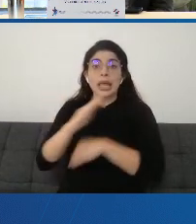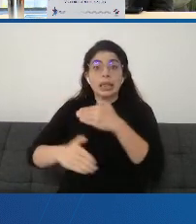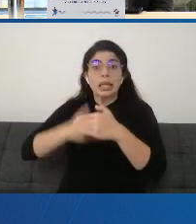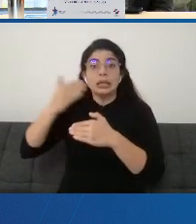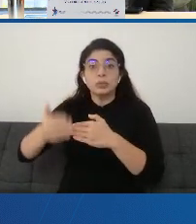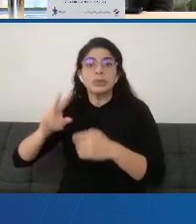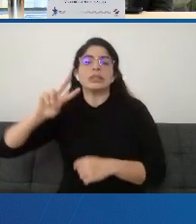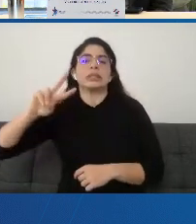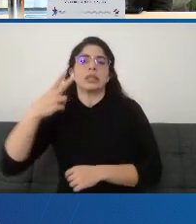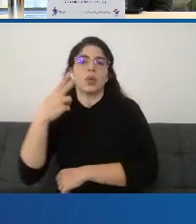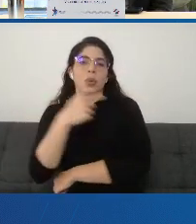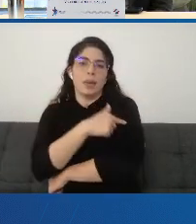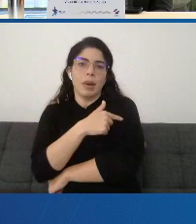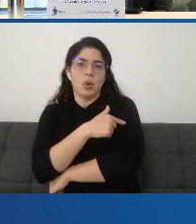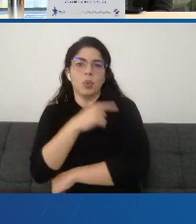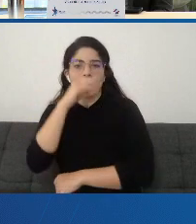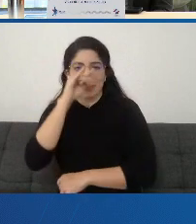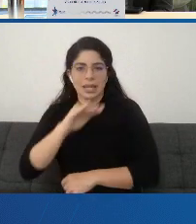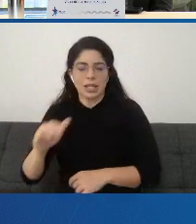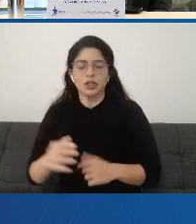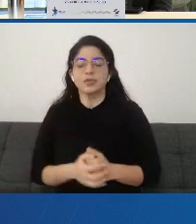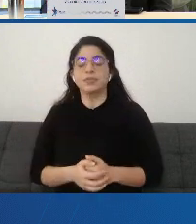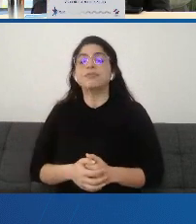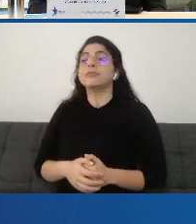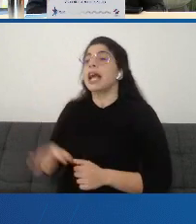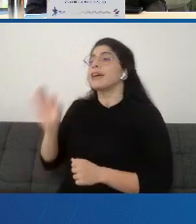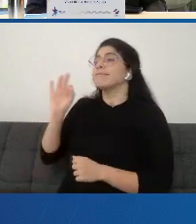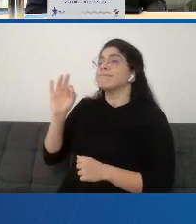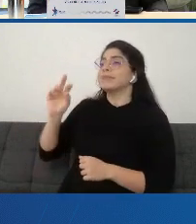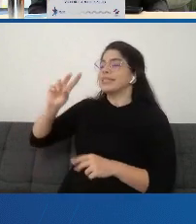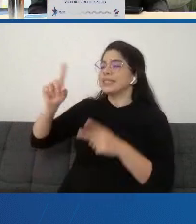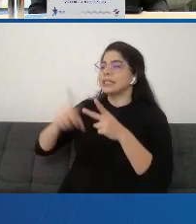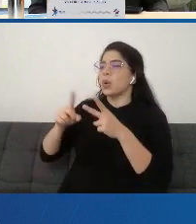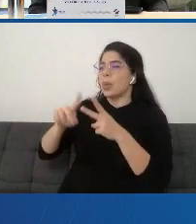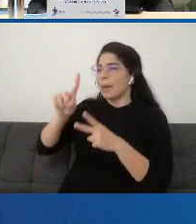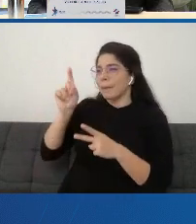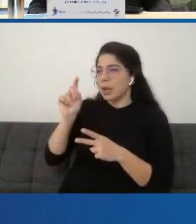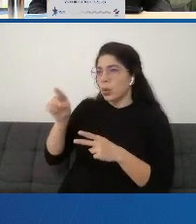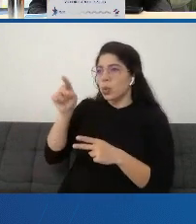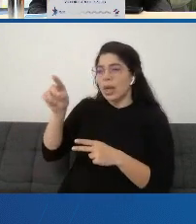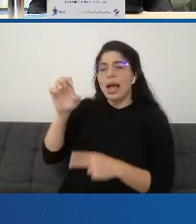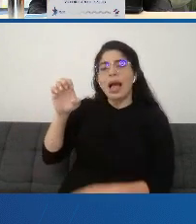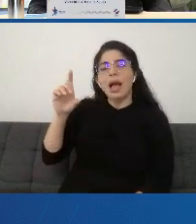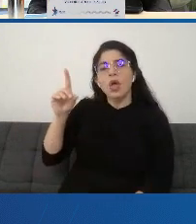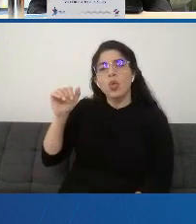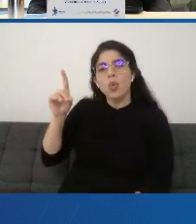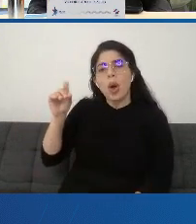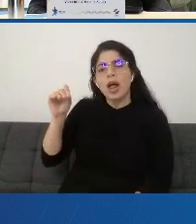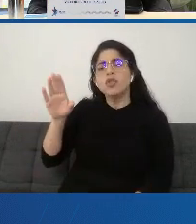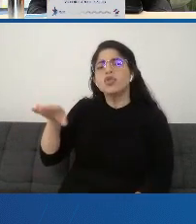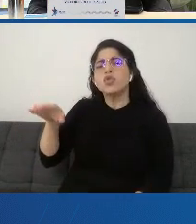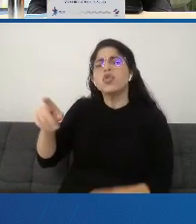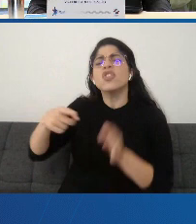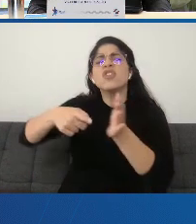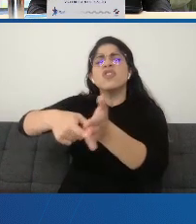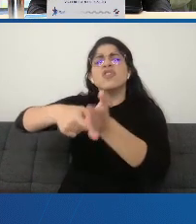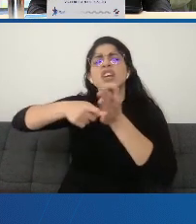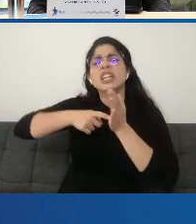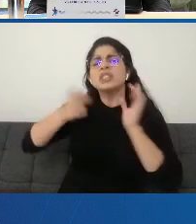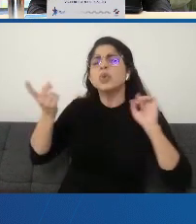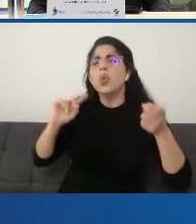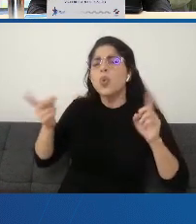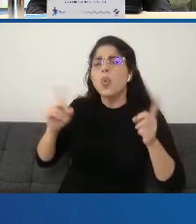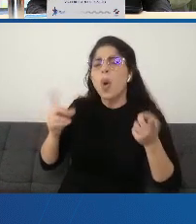Perfecto. La siguiente consulta es, tal vez don Eduardo nos la pueda responder, ¿cuáles son los requisitos para